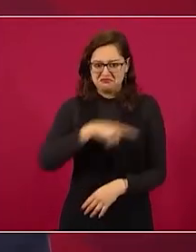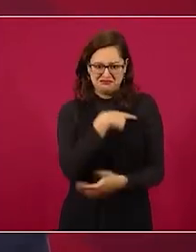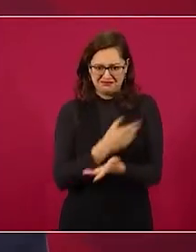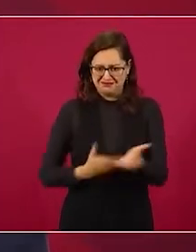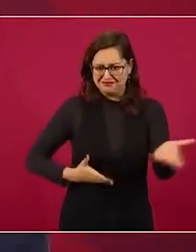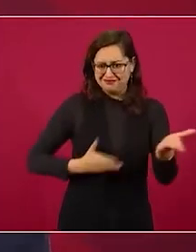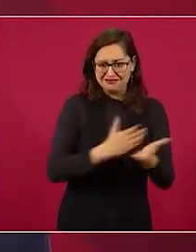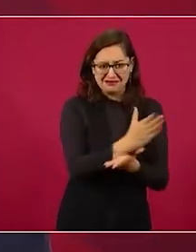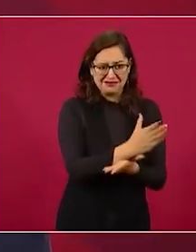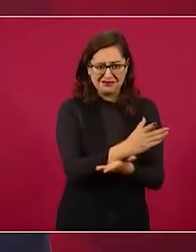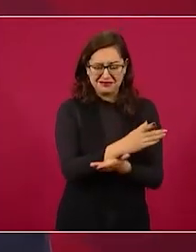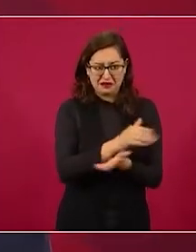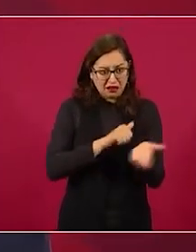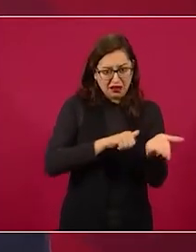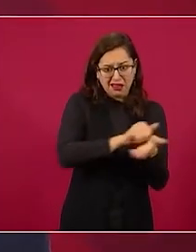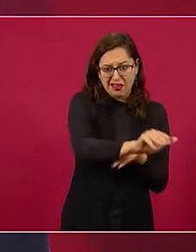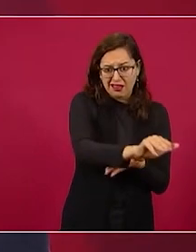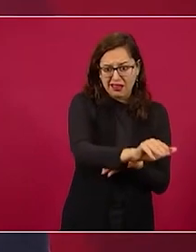censurar a nadie